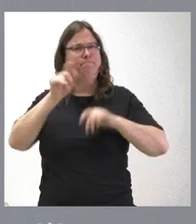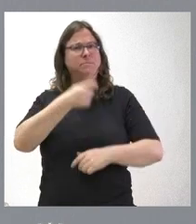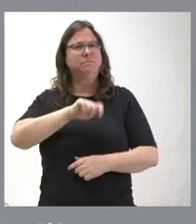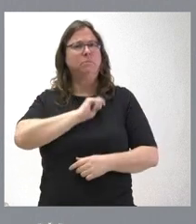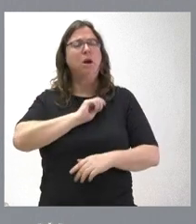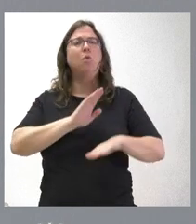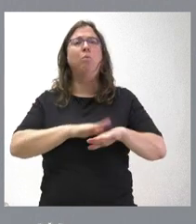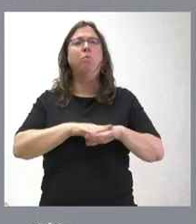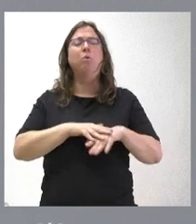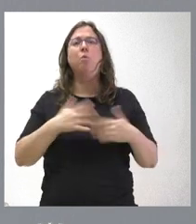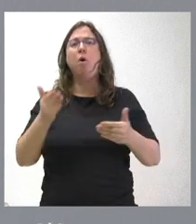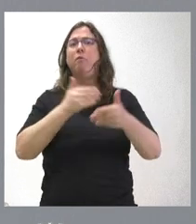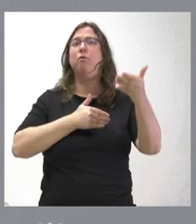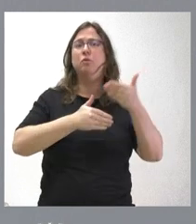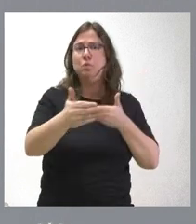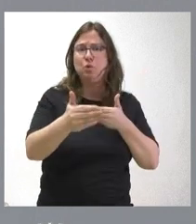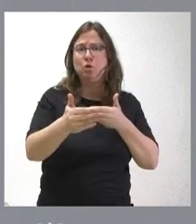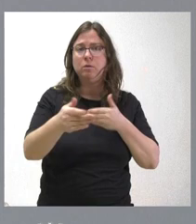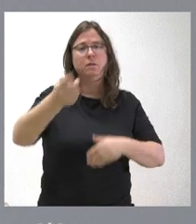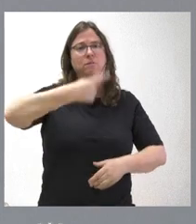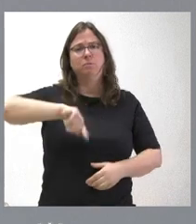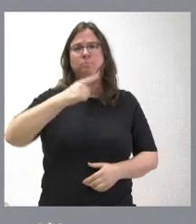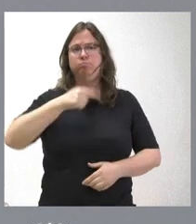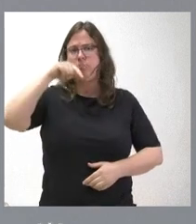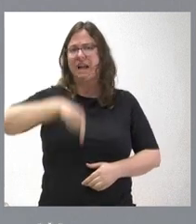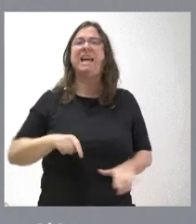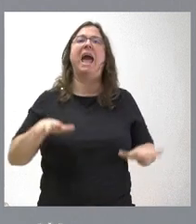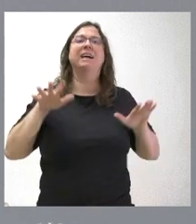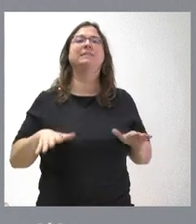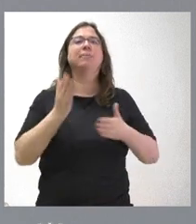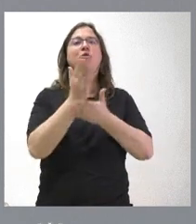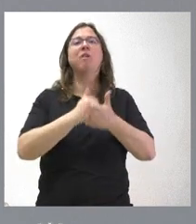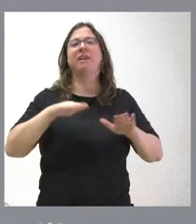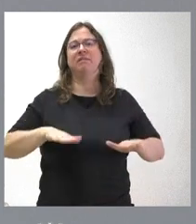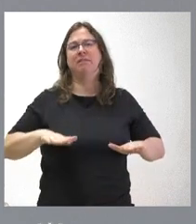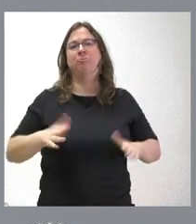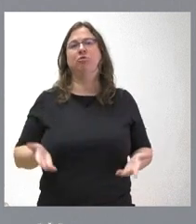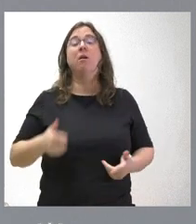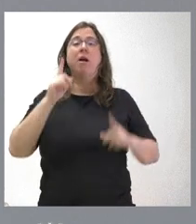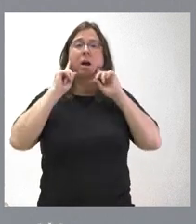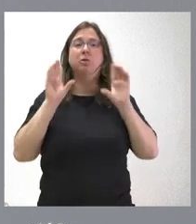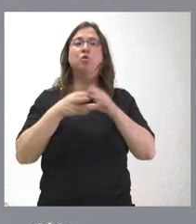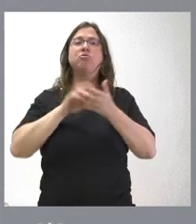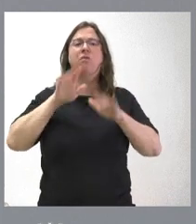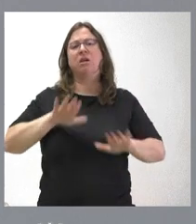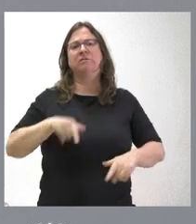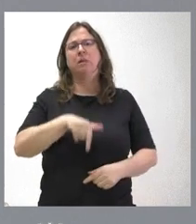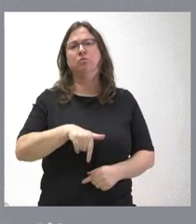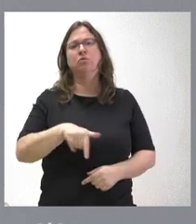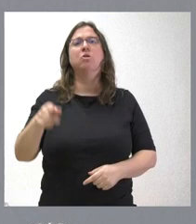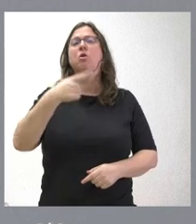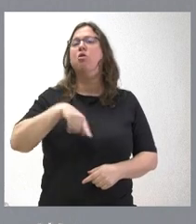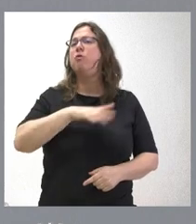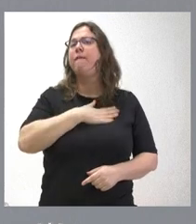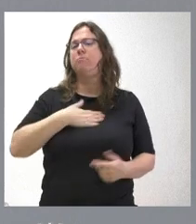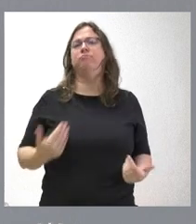de cuál puede ser el futuro, nosotros decimos aquí estamos las comunidades autónomas, aquí está, en este caso, la Junta de Castilla y León. Y nosotros lo